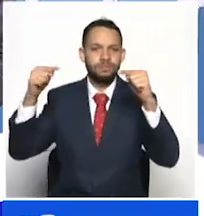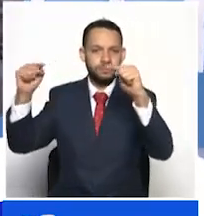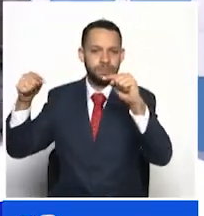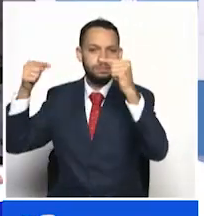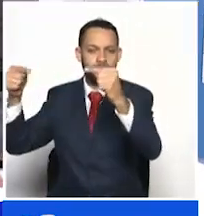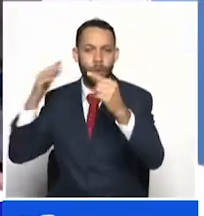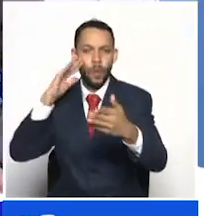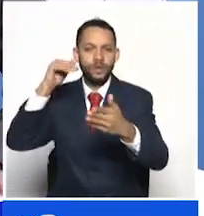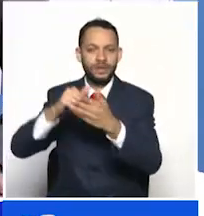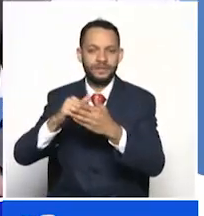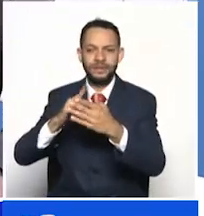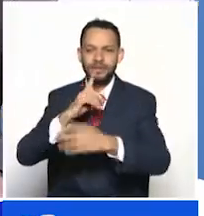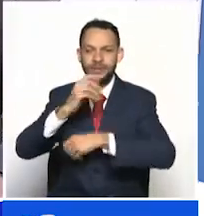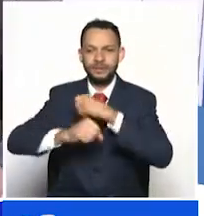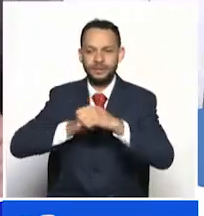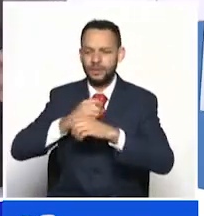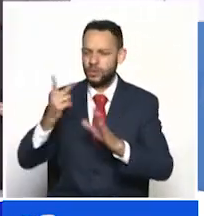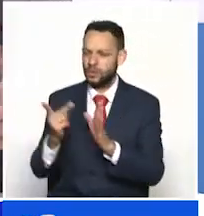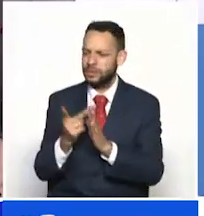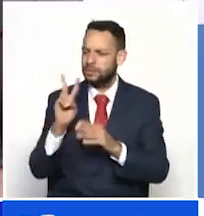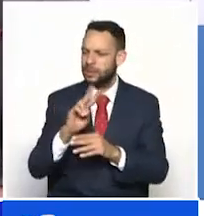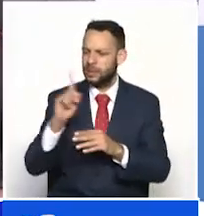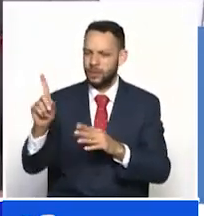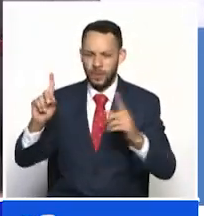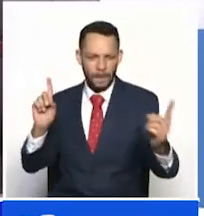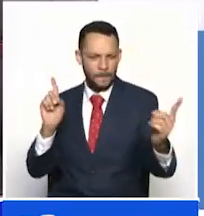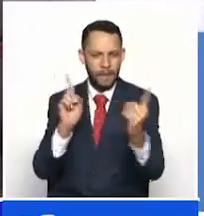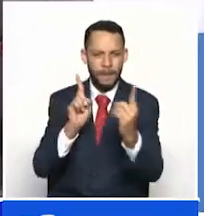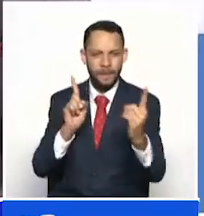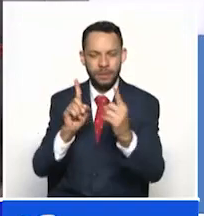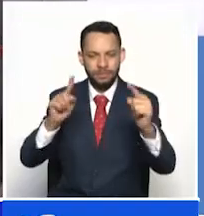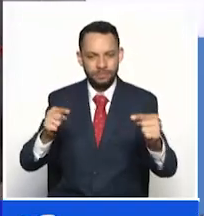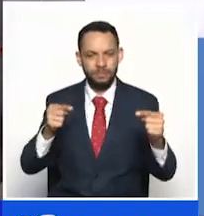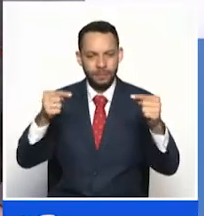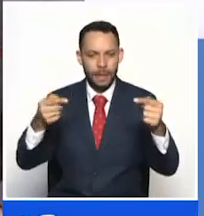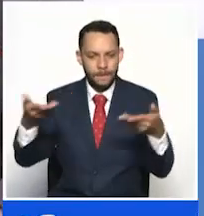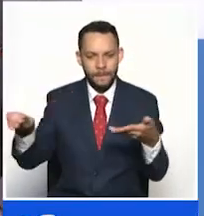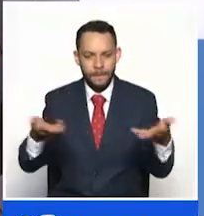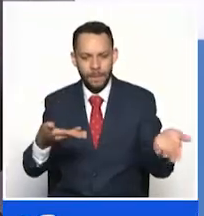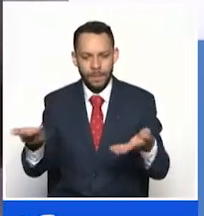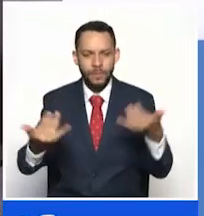Reencuentro 2021. Las justas serán presenciales y comenzarán en agosto.